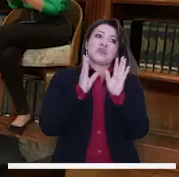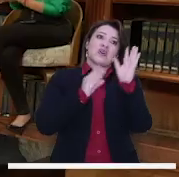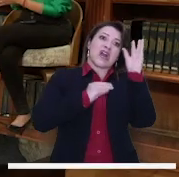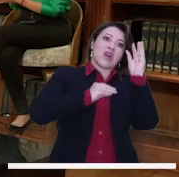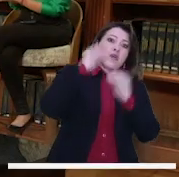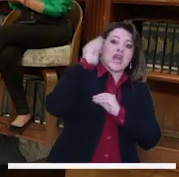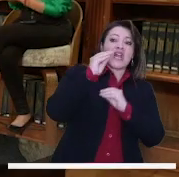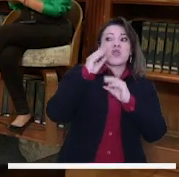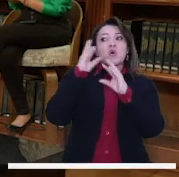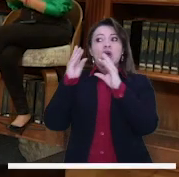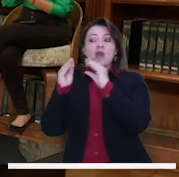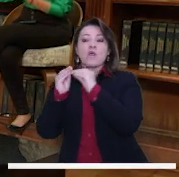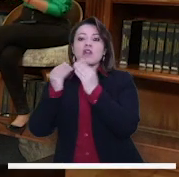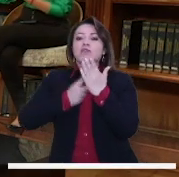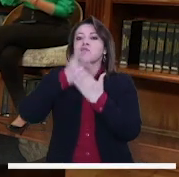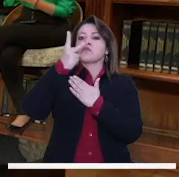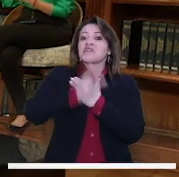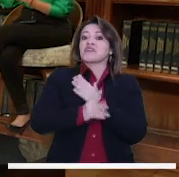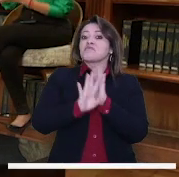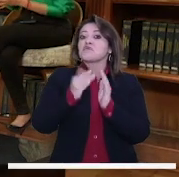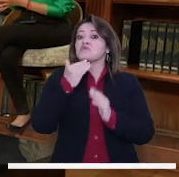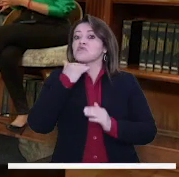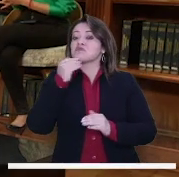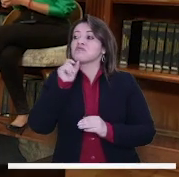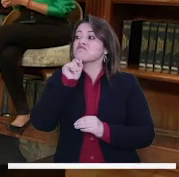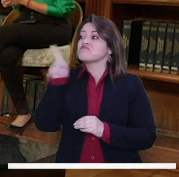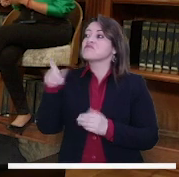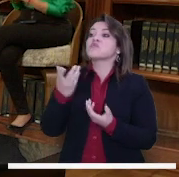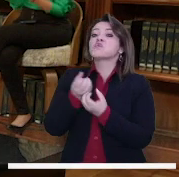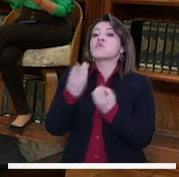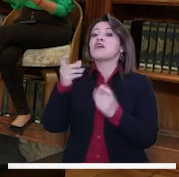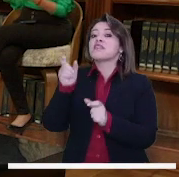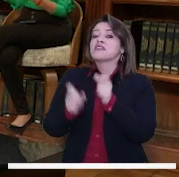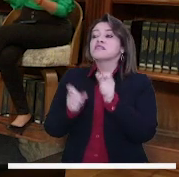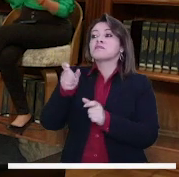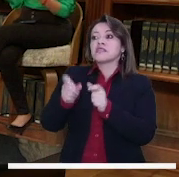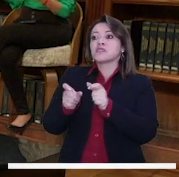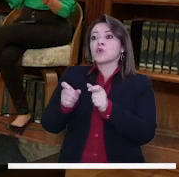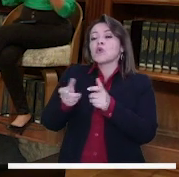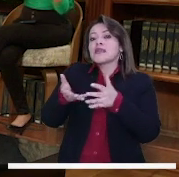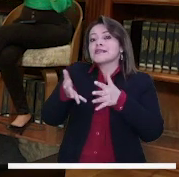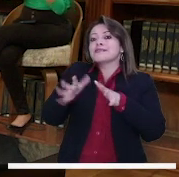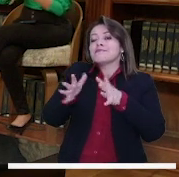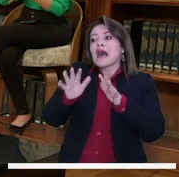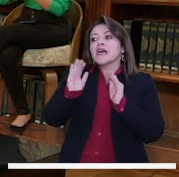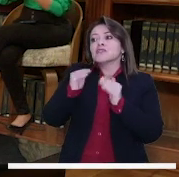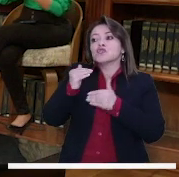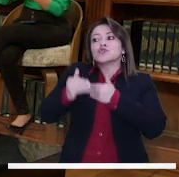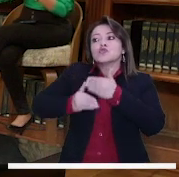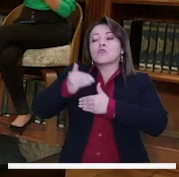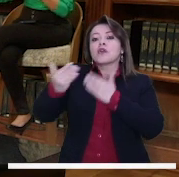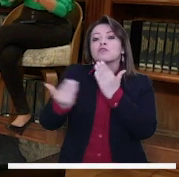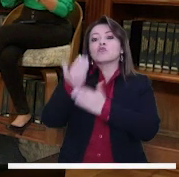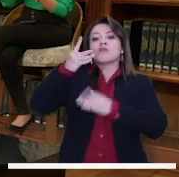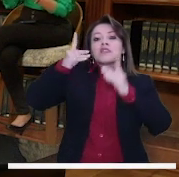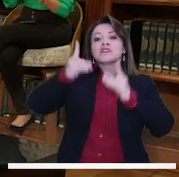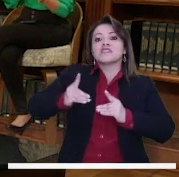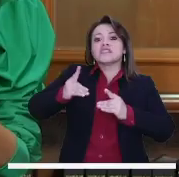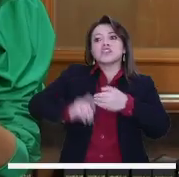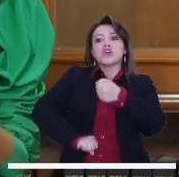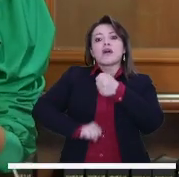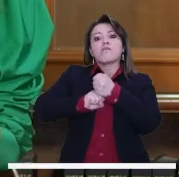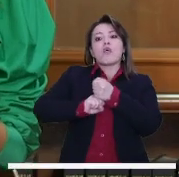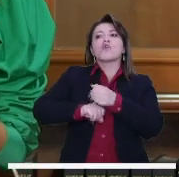proyecto, han consultado con cuántos sectores alrededor, cuántas personas se ven más o menos involucradas con esta nueva